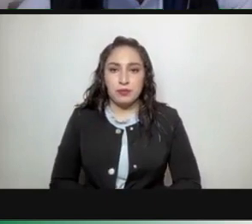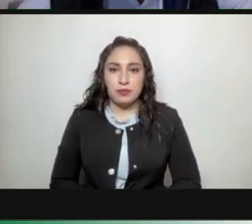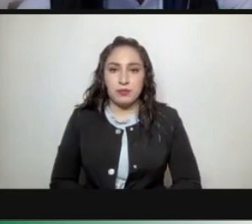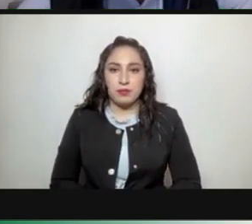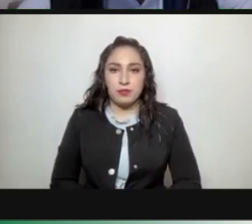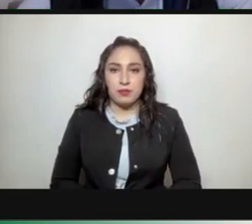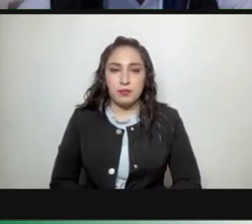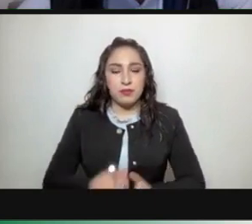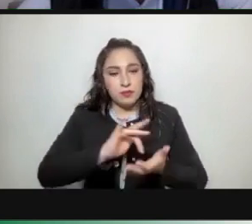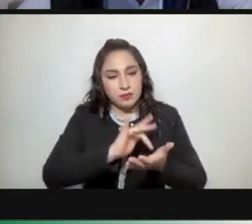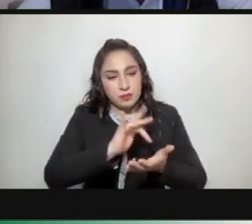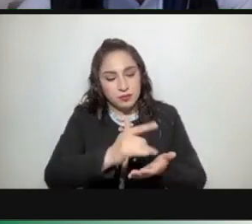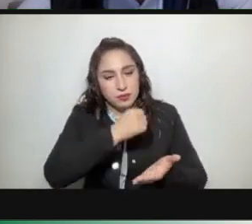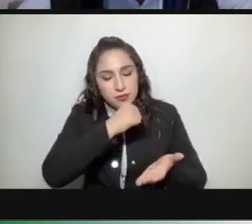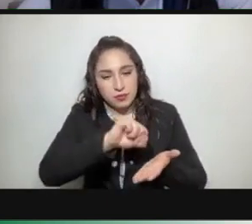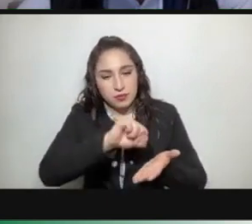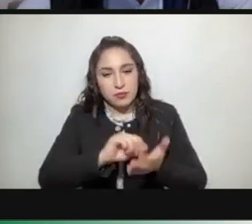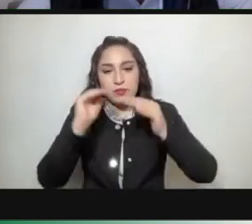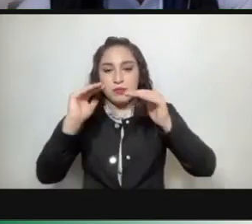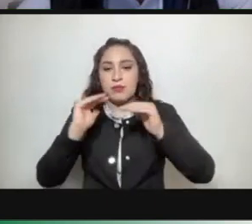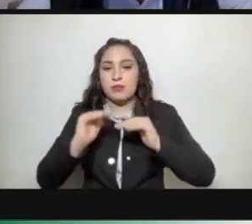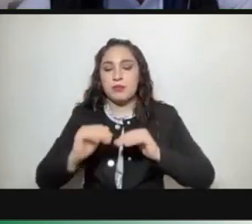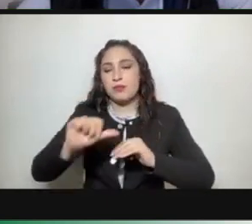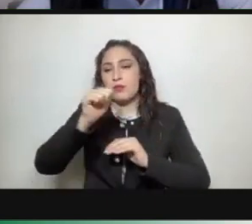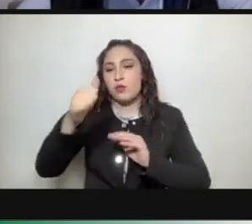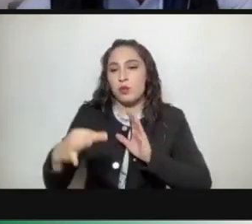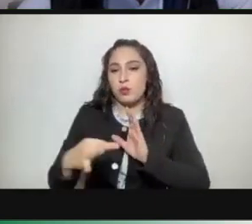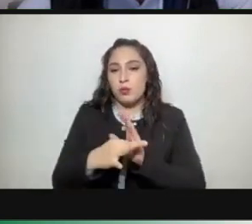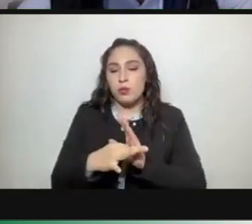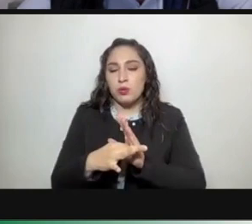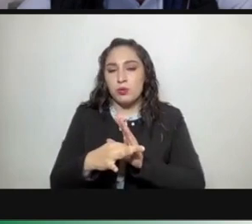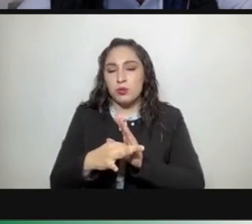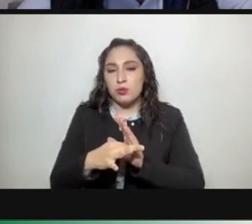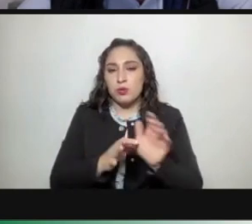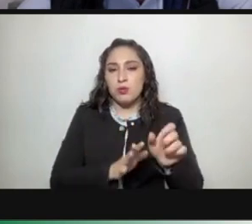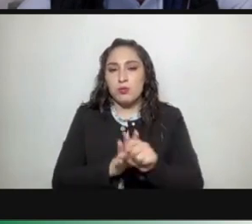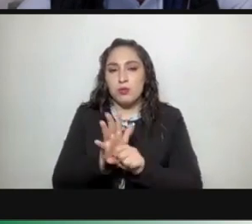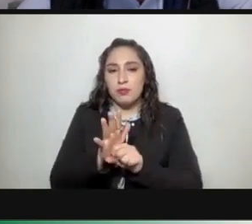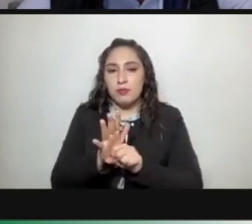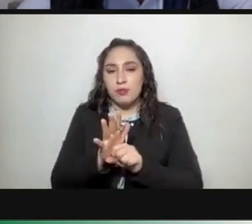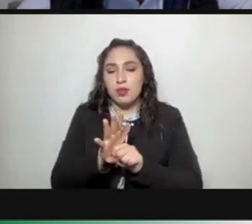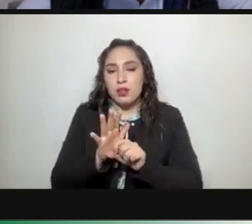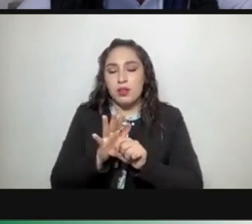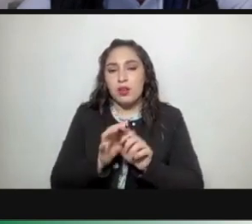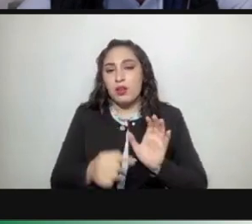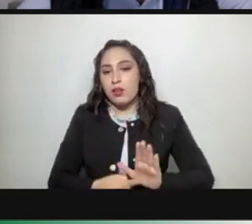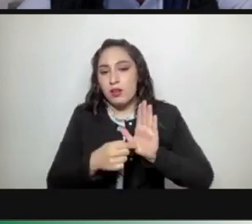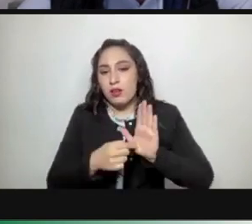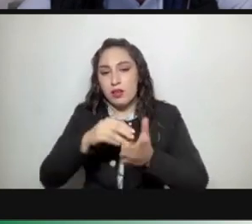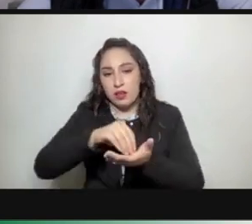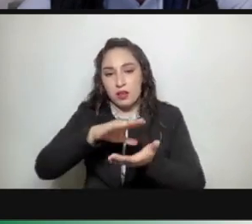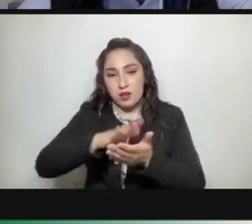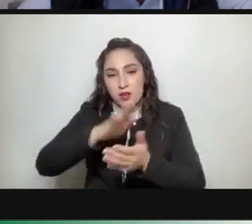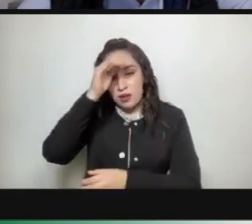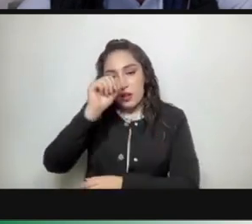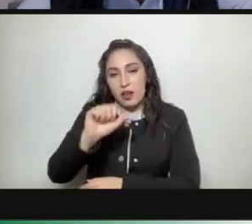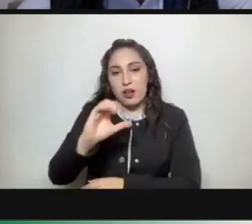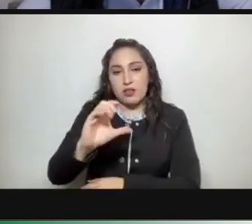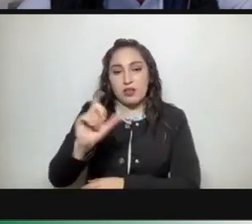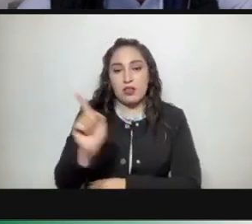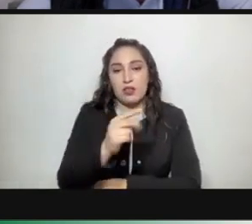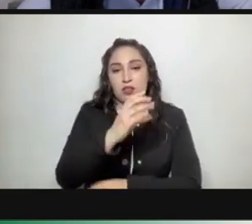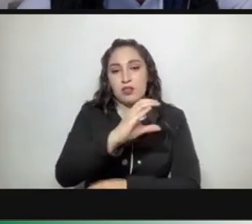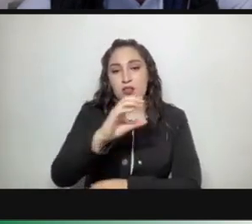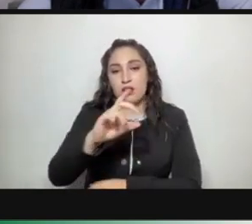Gracias diputado secretario el siguiente punto del orden del día es la presentación del acuerdo AC diagonal SMX diagonal dos